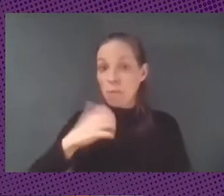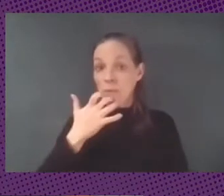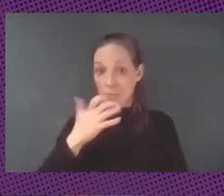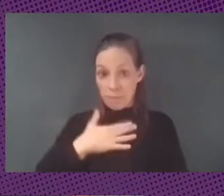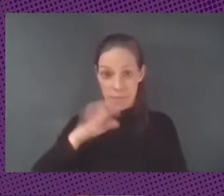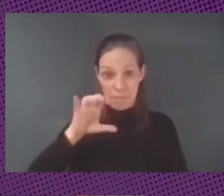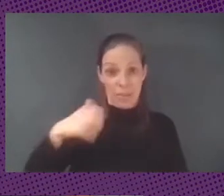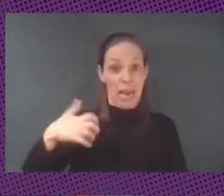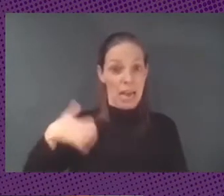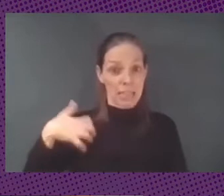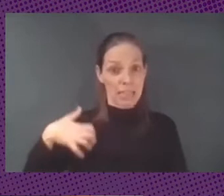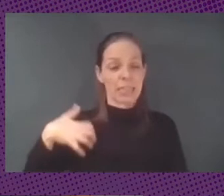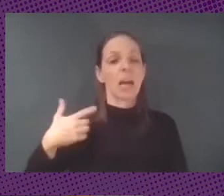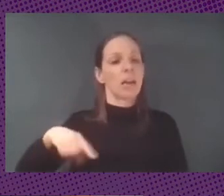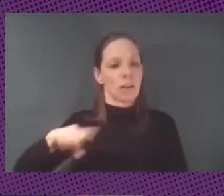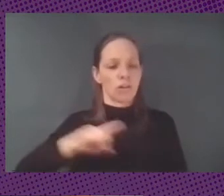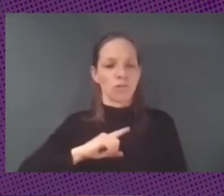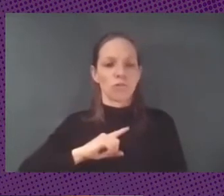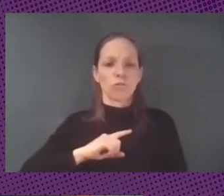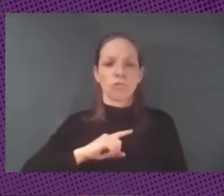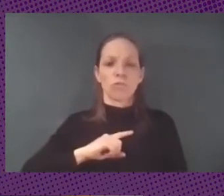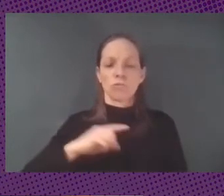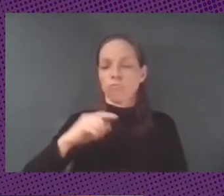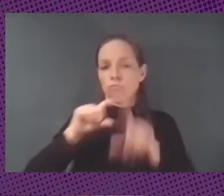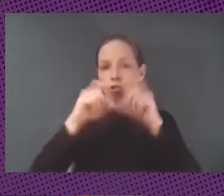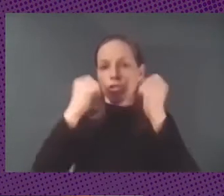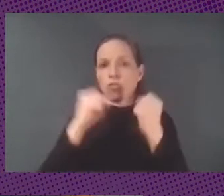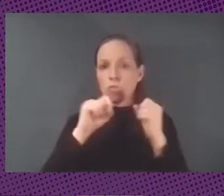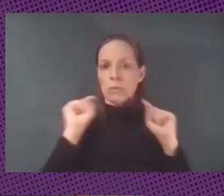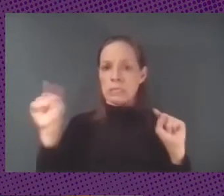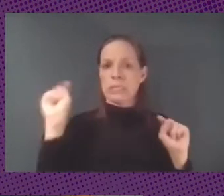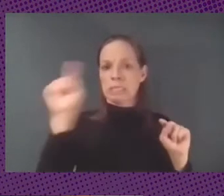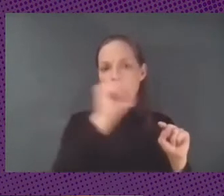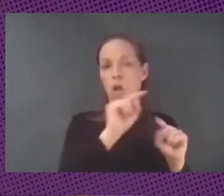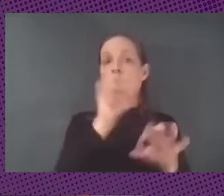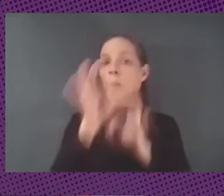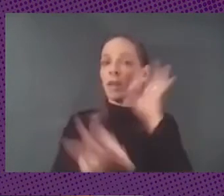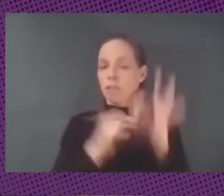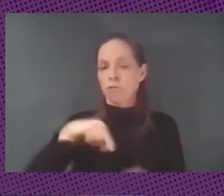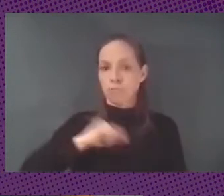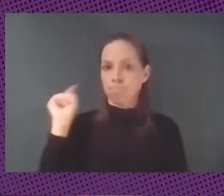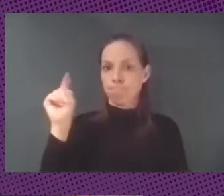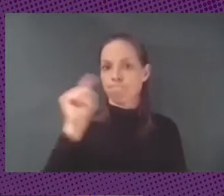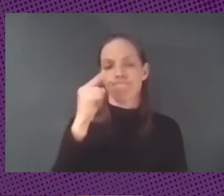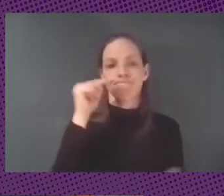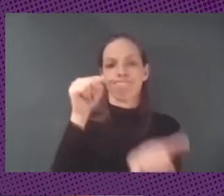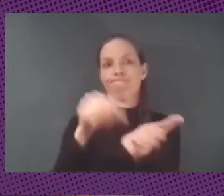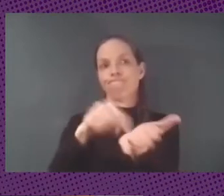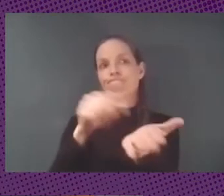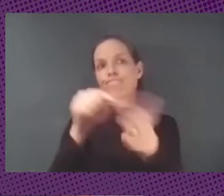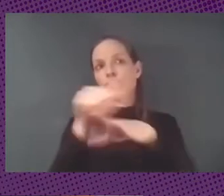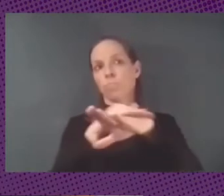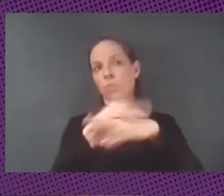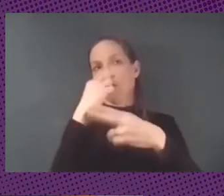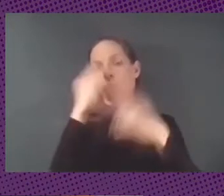venimos sosteniendo desde distintas instituciones y organizaciones su reclamo permanente hacia la administración pública